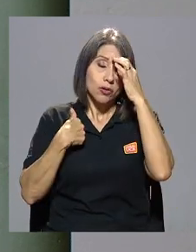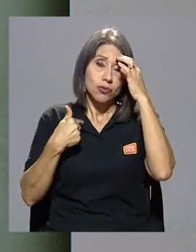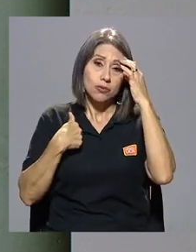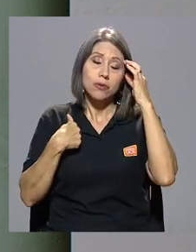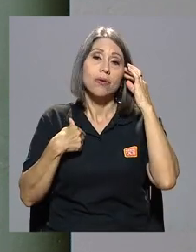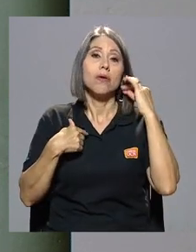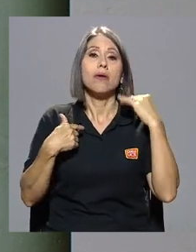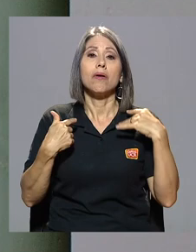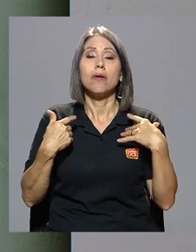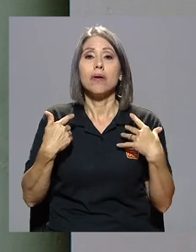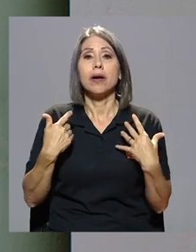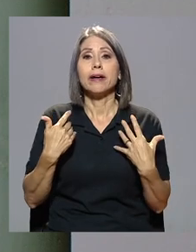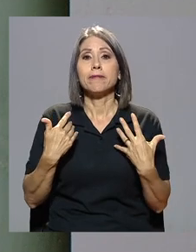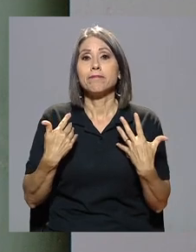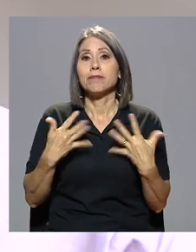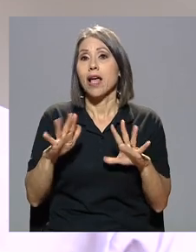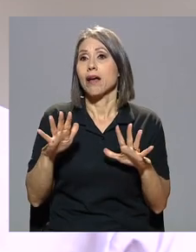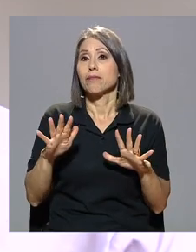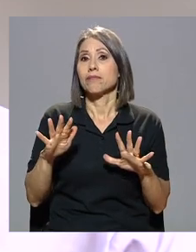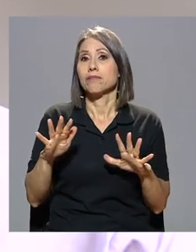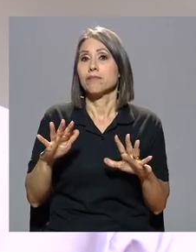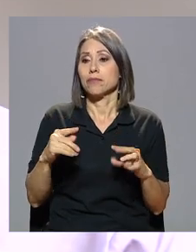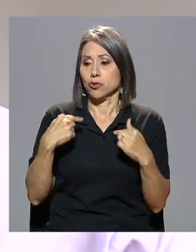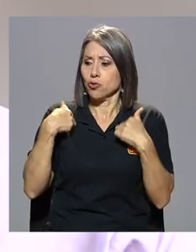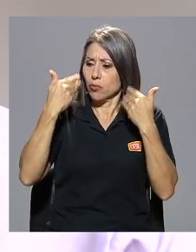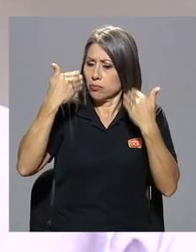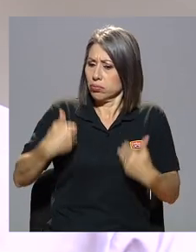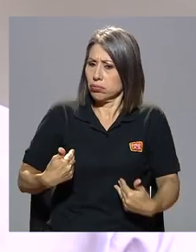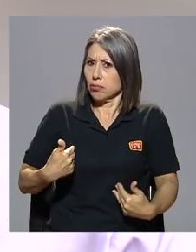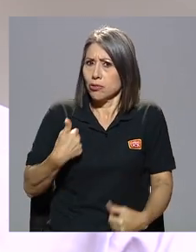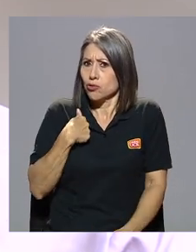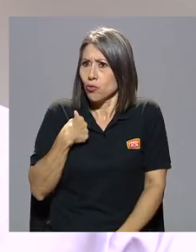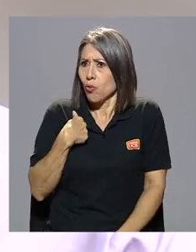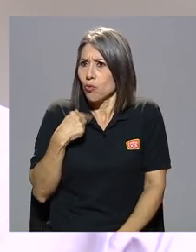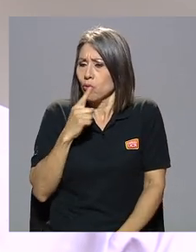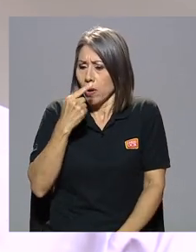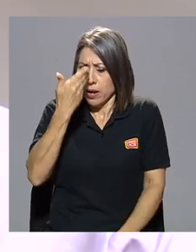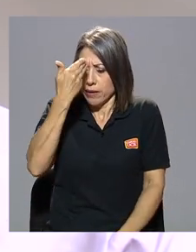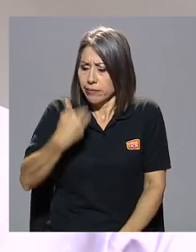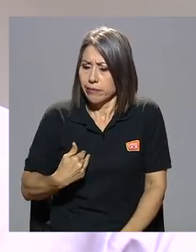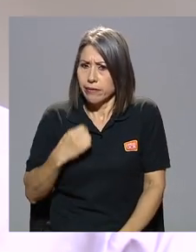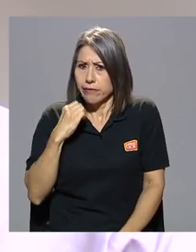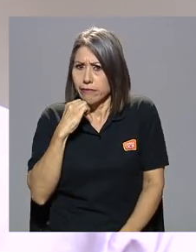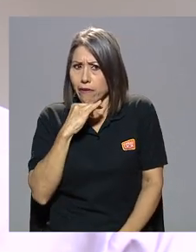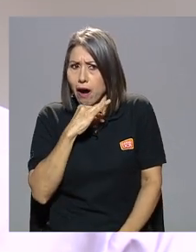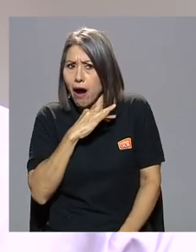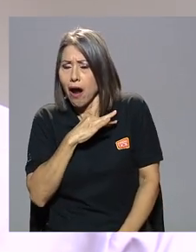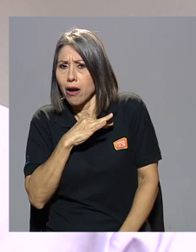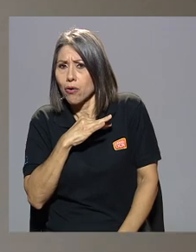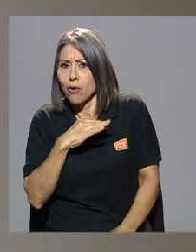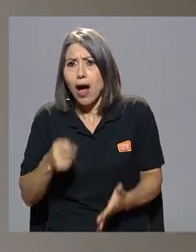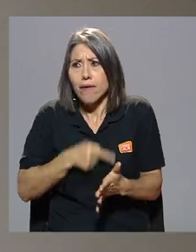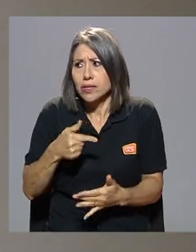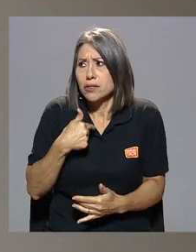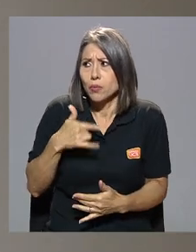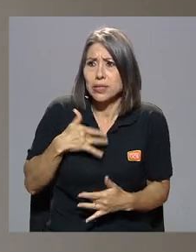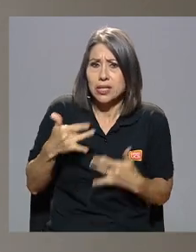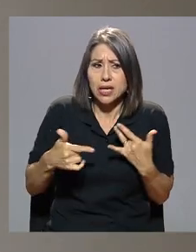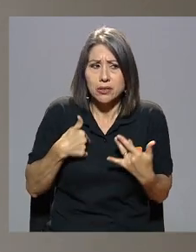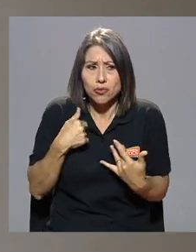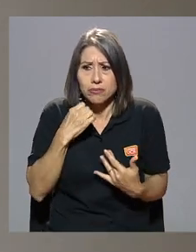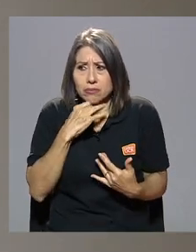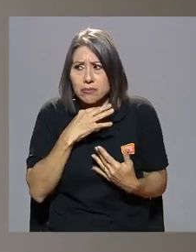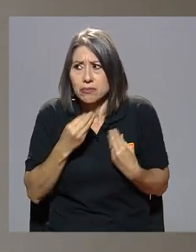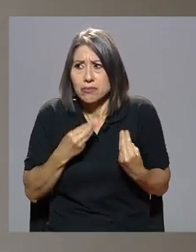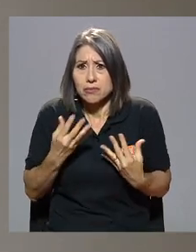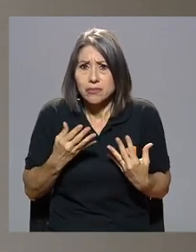llegué y de pronto no era no era un bicho raro ni un individuo como me sentía yo a veces en la